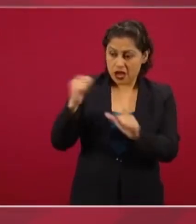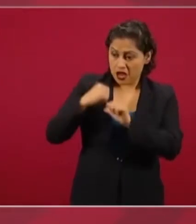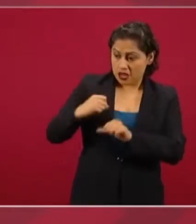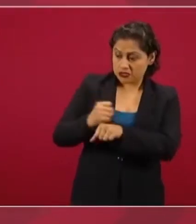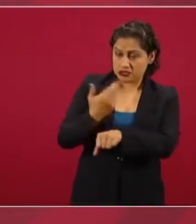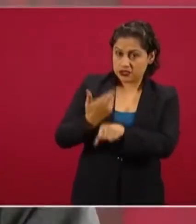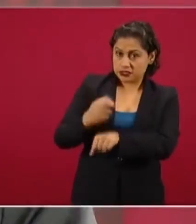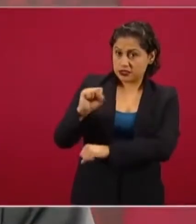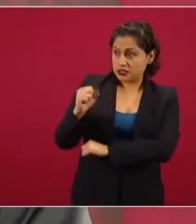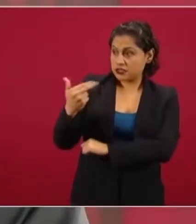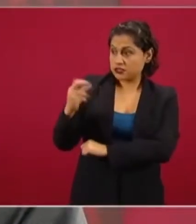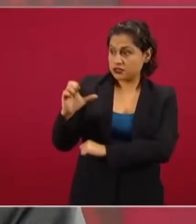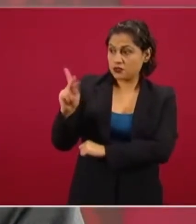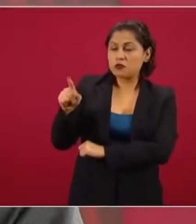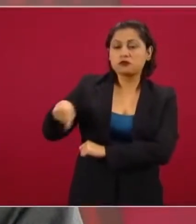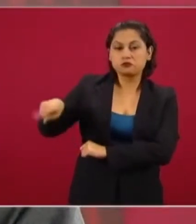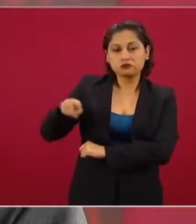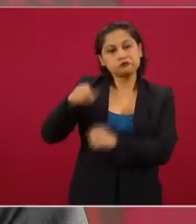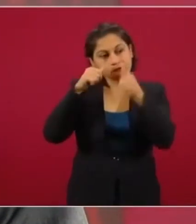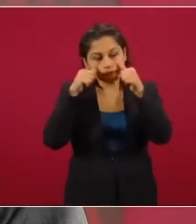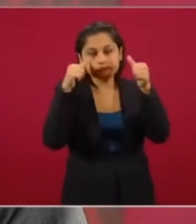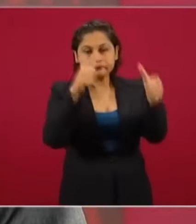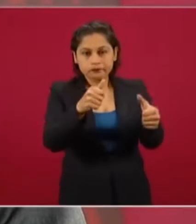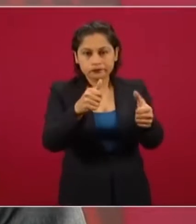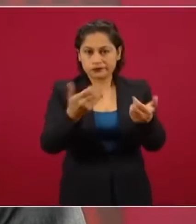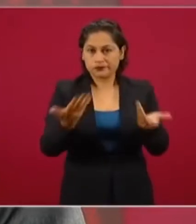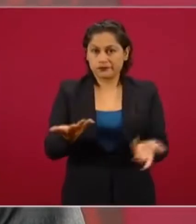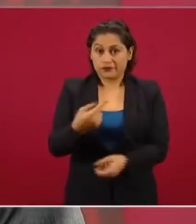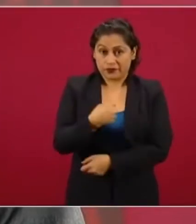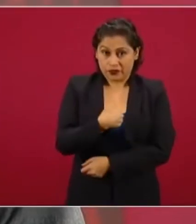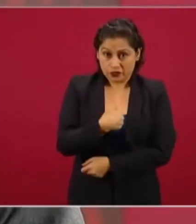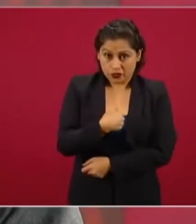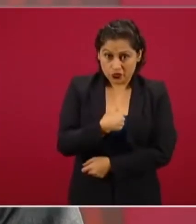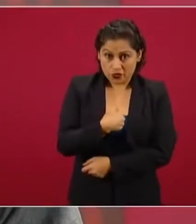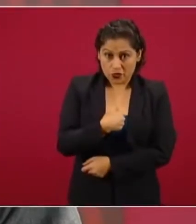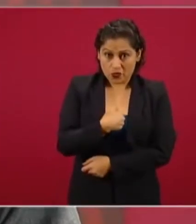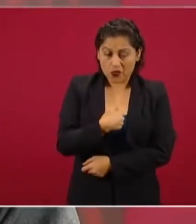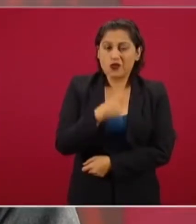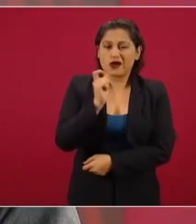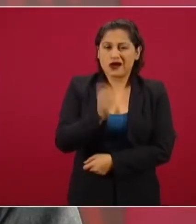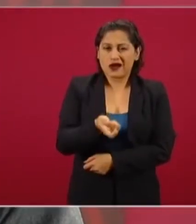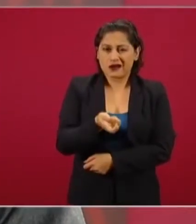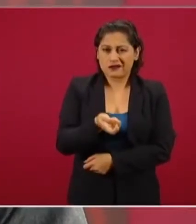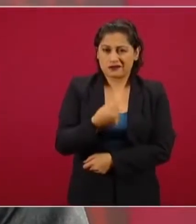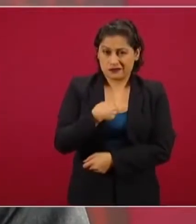y yo no voy a permitir que utilicen